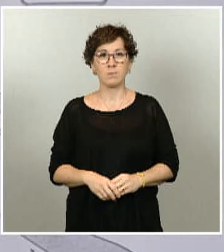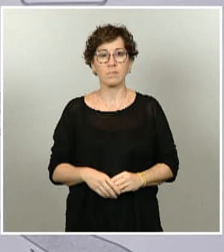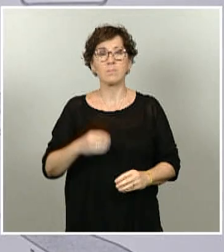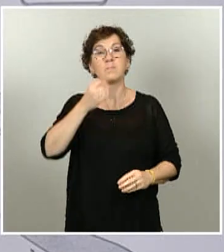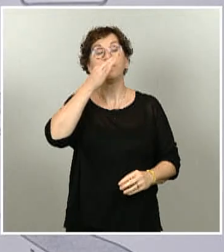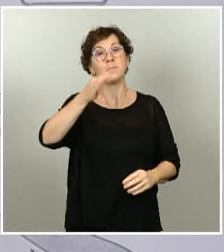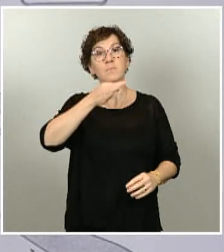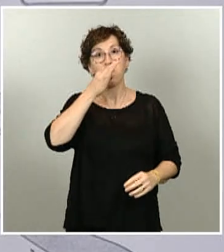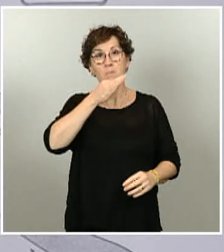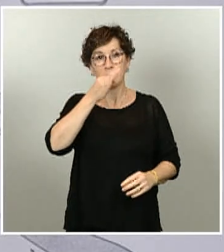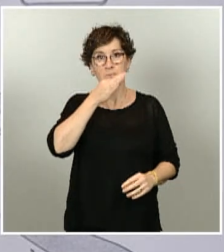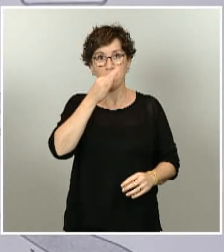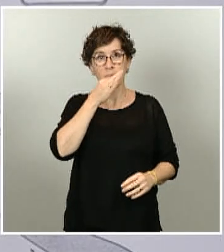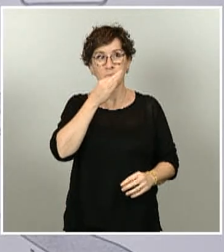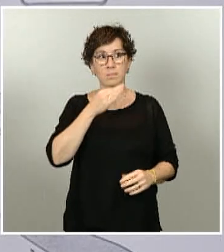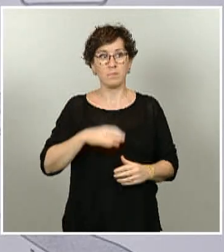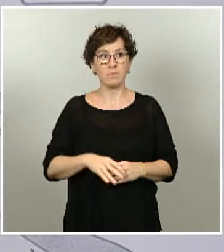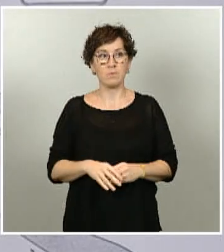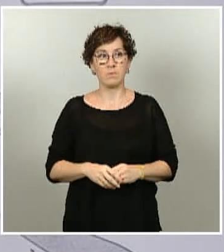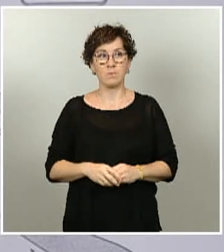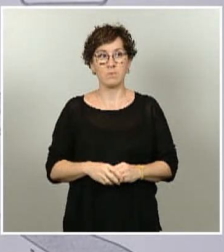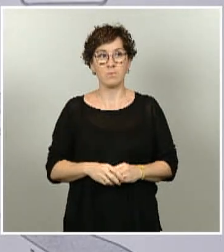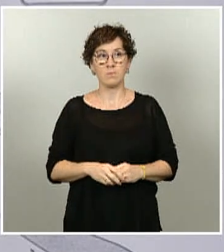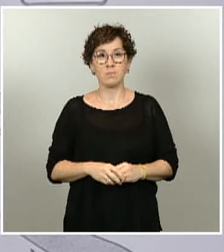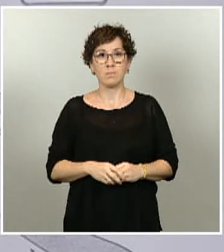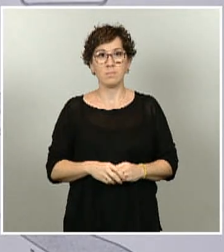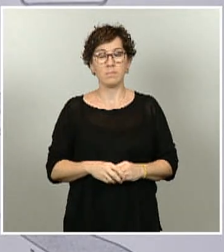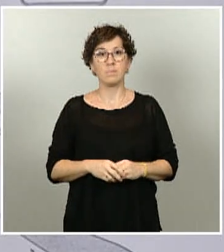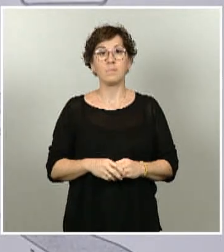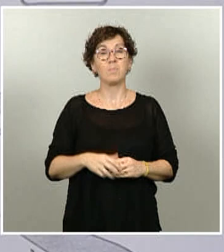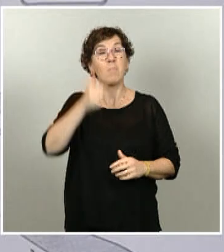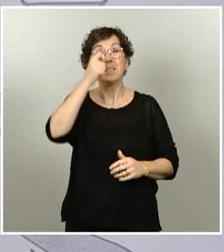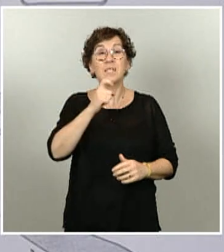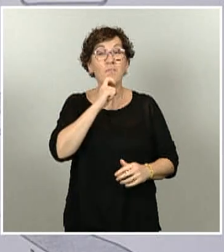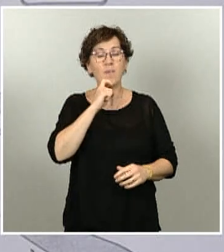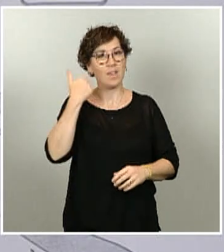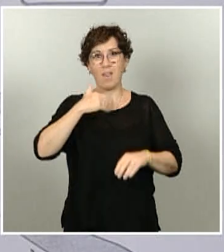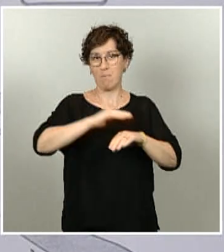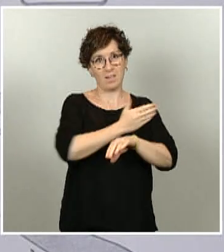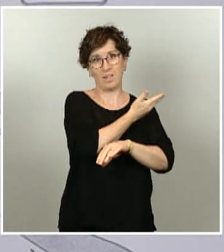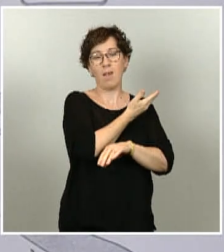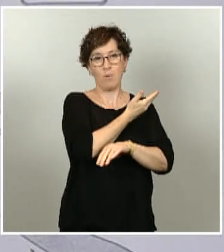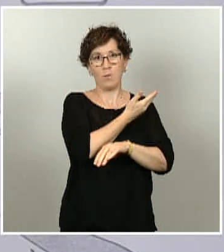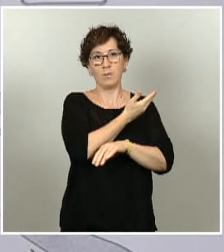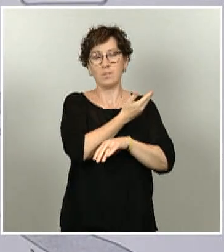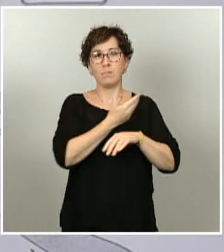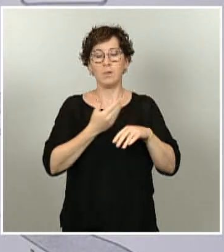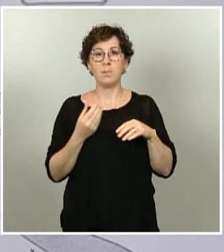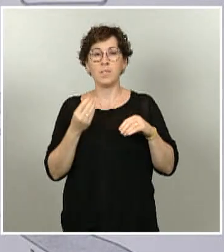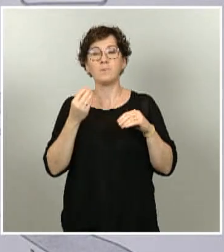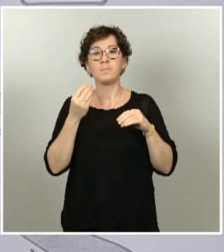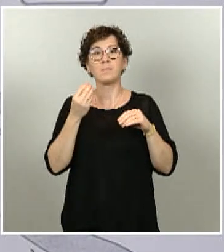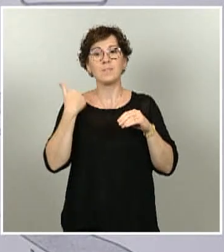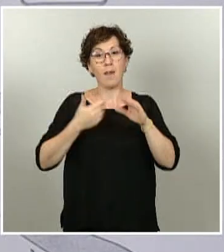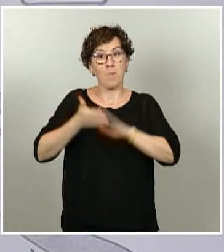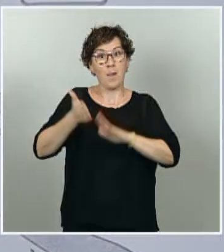Lo más duro ha pasado, lo más difícil ha quedado atrás. Vemos ya mucho más que la luz al final del túnel, lo que estamos viendo es el